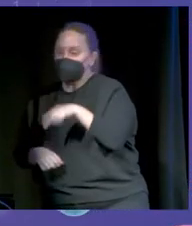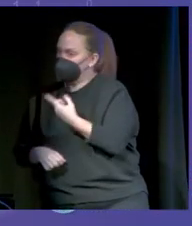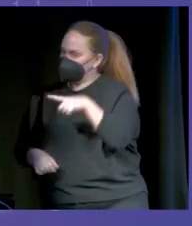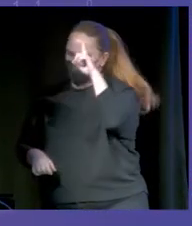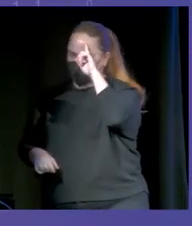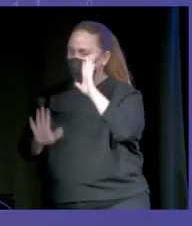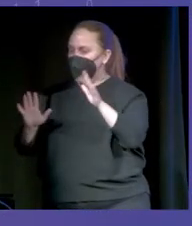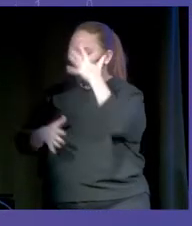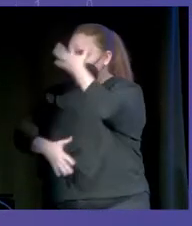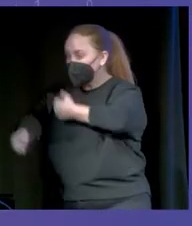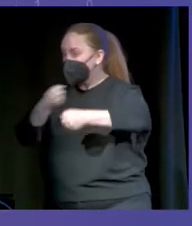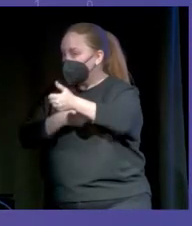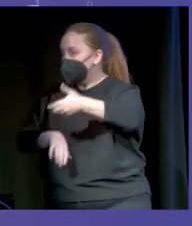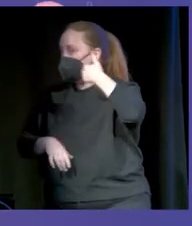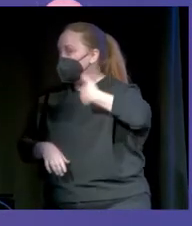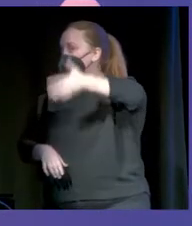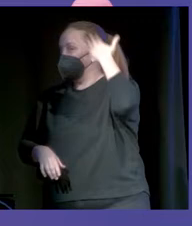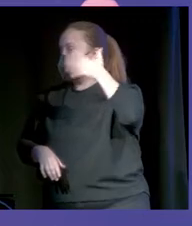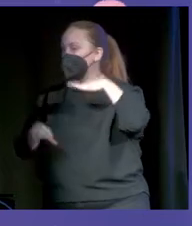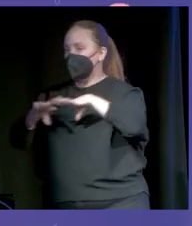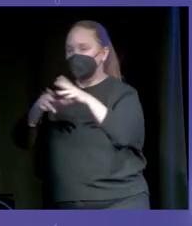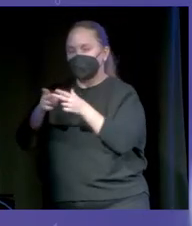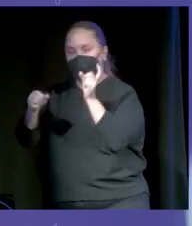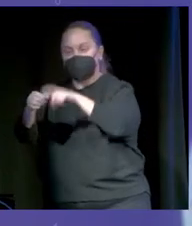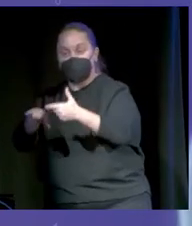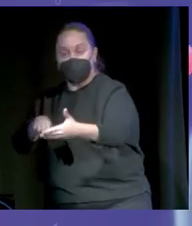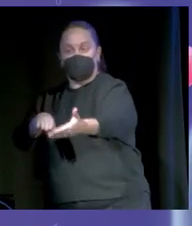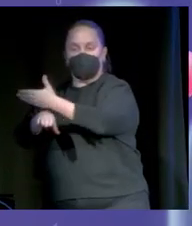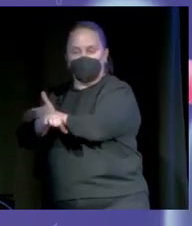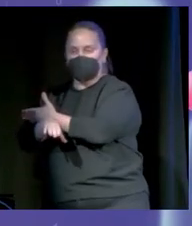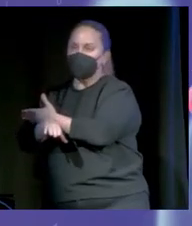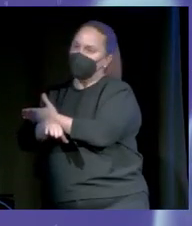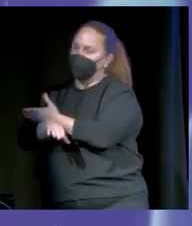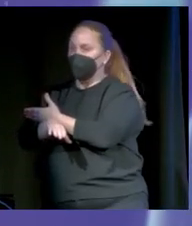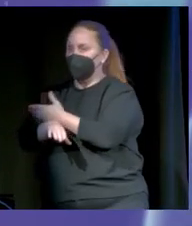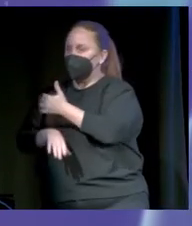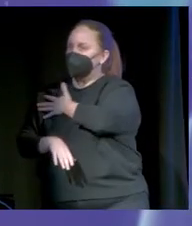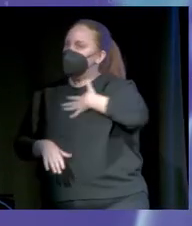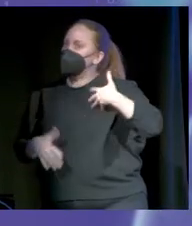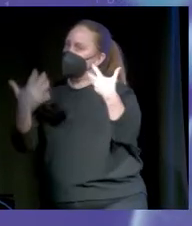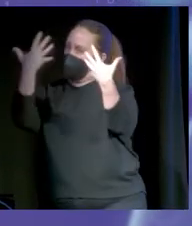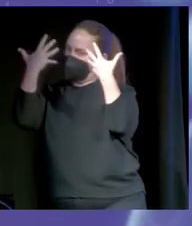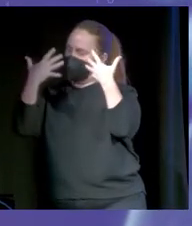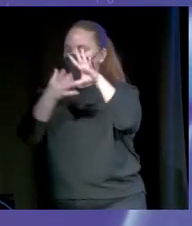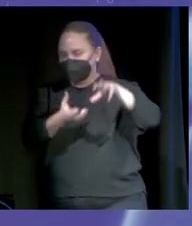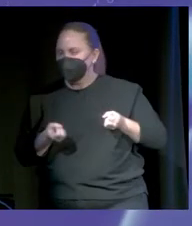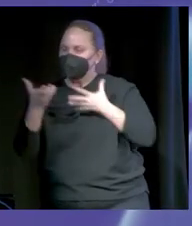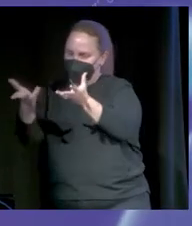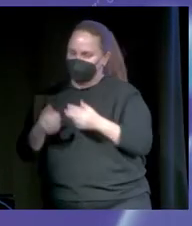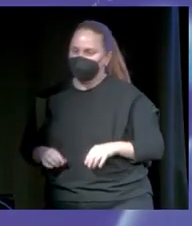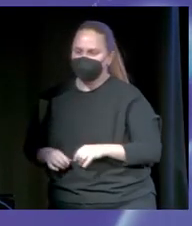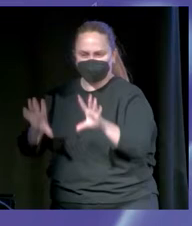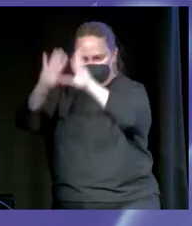me hubiera gustado hacerme antes de empezar en redes sociales, y sobre todo, hay una serie de consejos que me hubiera encantado que me dieran. Así que, vamos con ello.